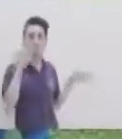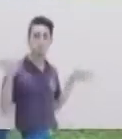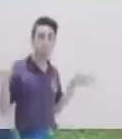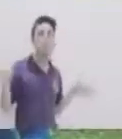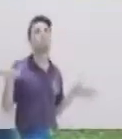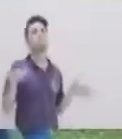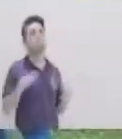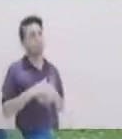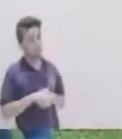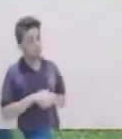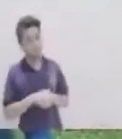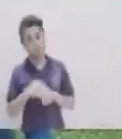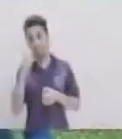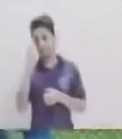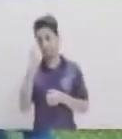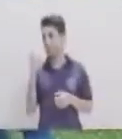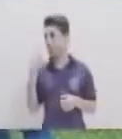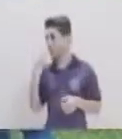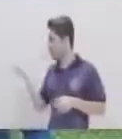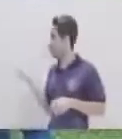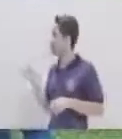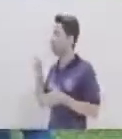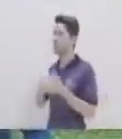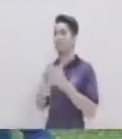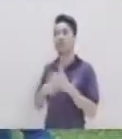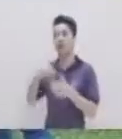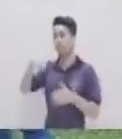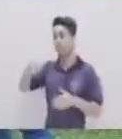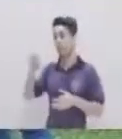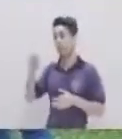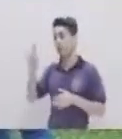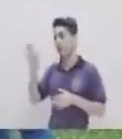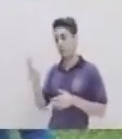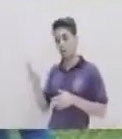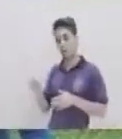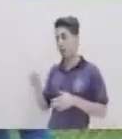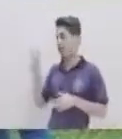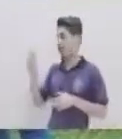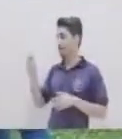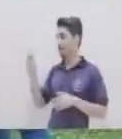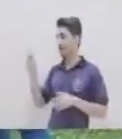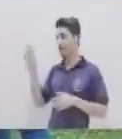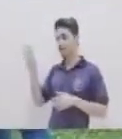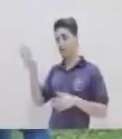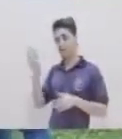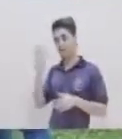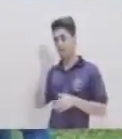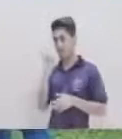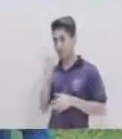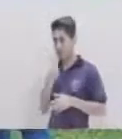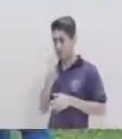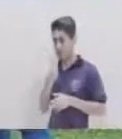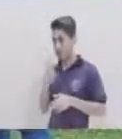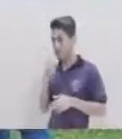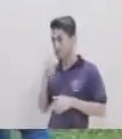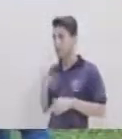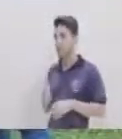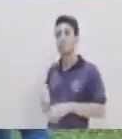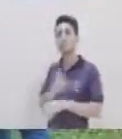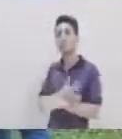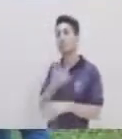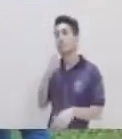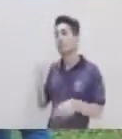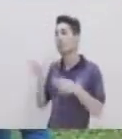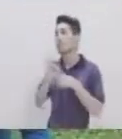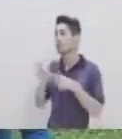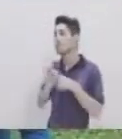Muy bien Y eso está relacionado con los modos del verbo Pero antes también ¿Te recuerdas que hablamos en algunas sesiones anteriores acerca